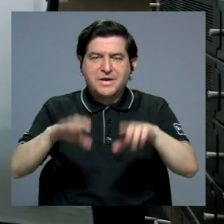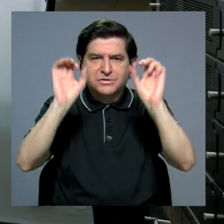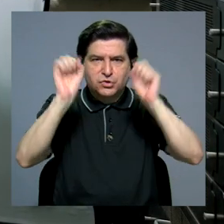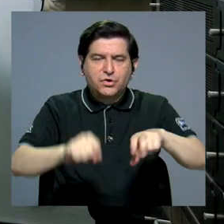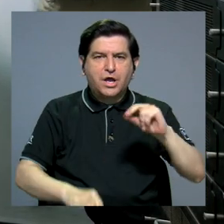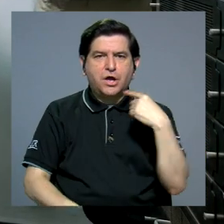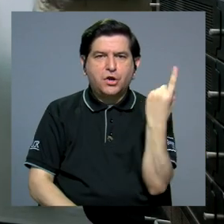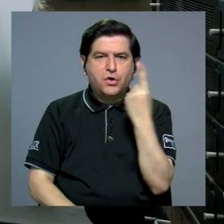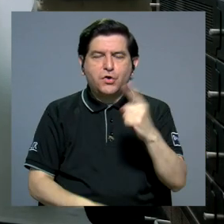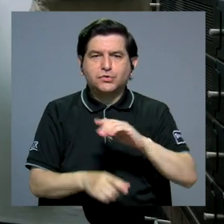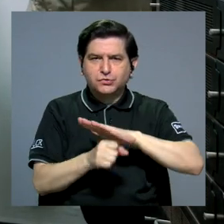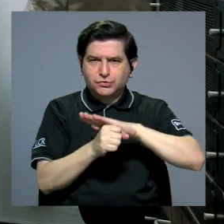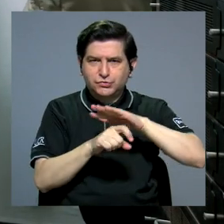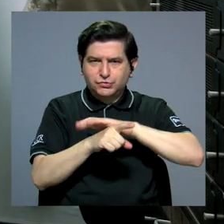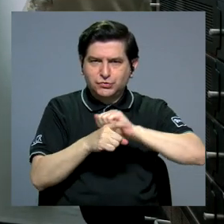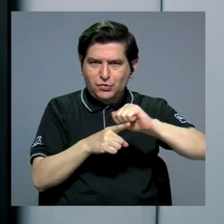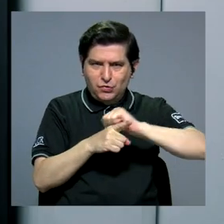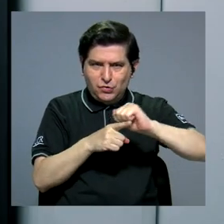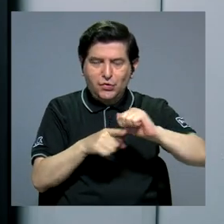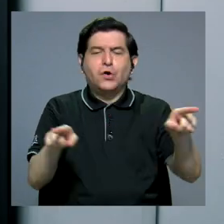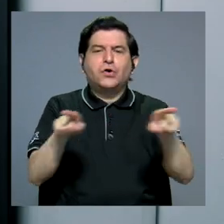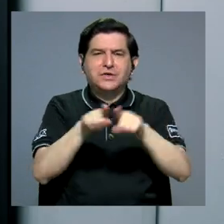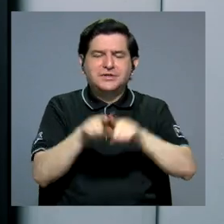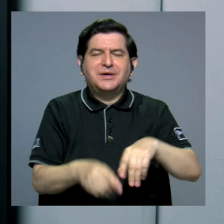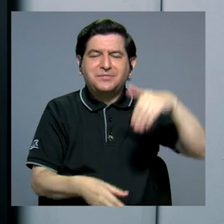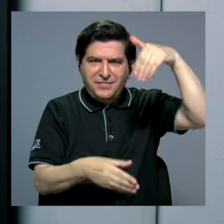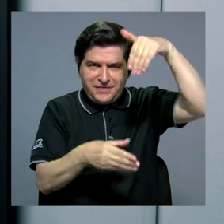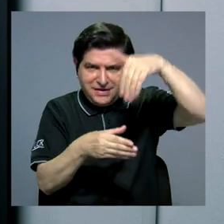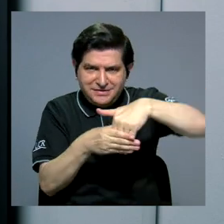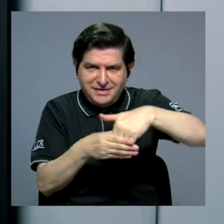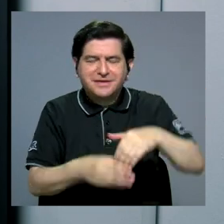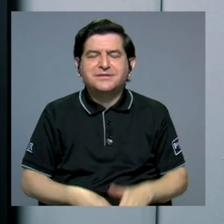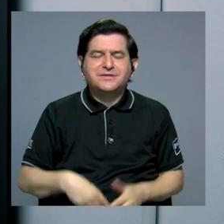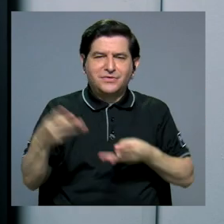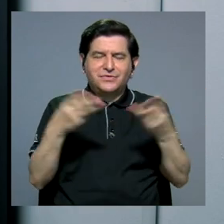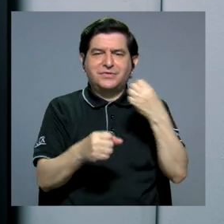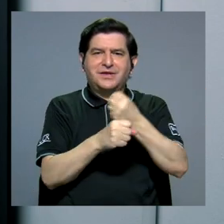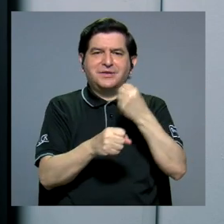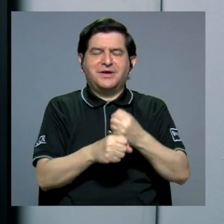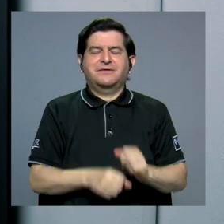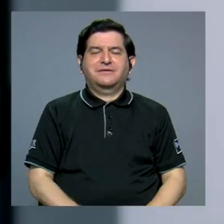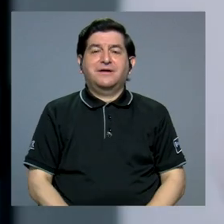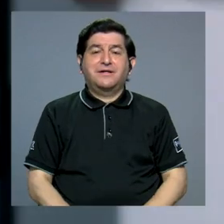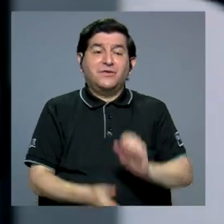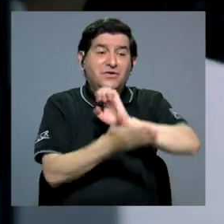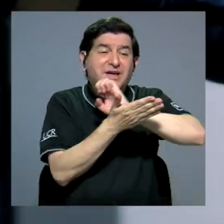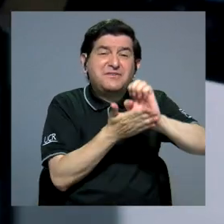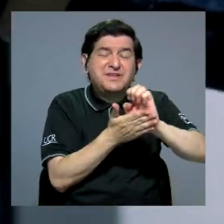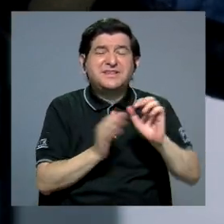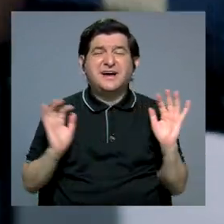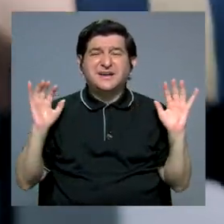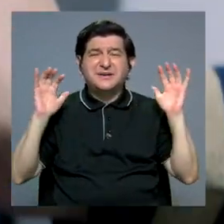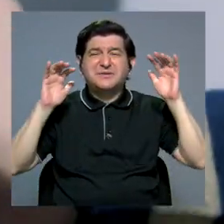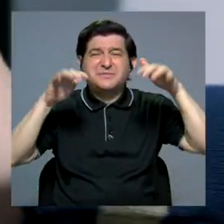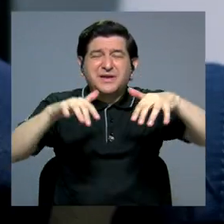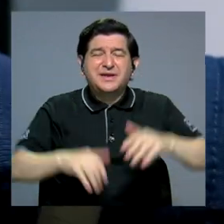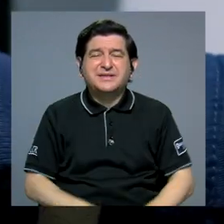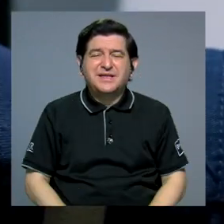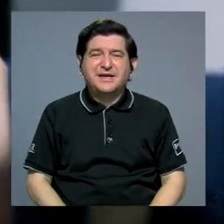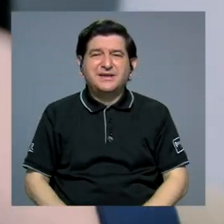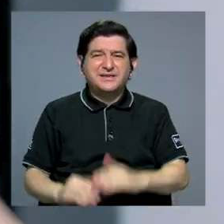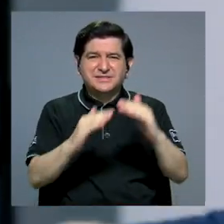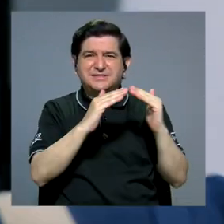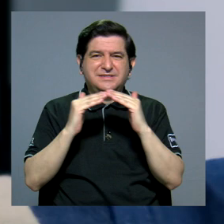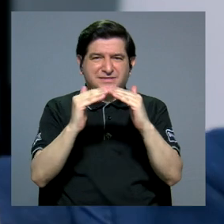personas puedan no solo capacitarse, sino también insertarse en el mercado laboral. Esto evitaría las migraciones al